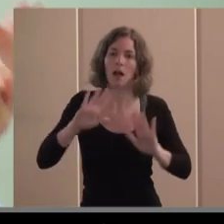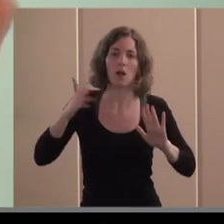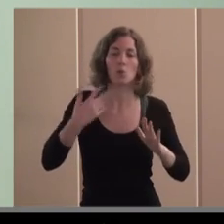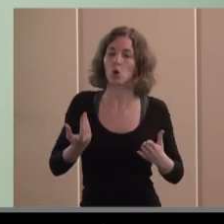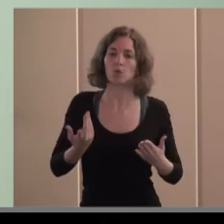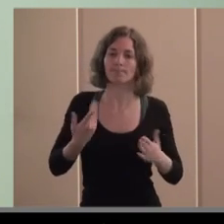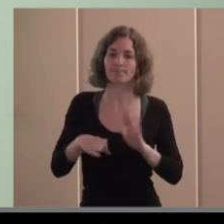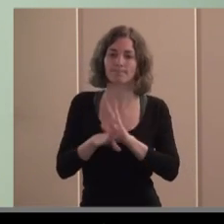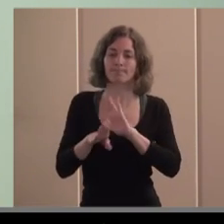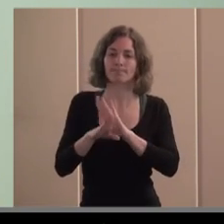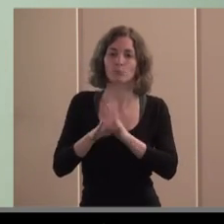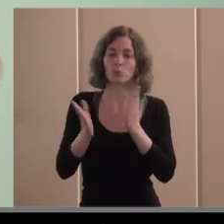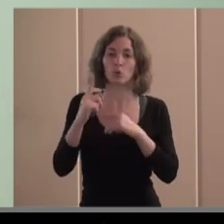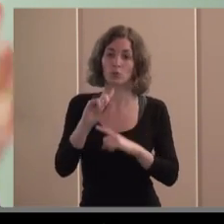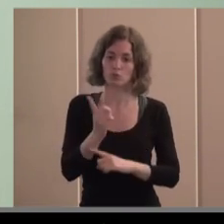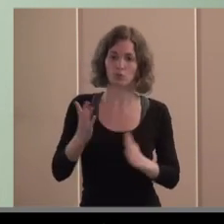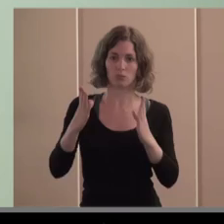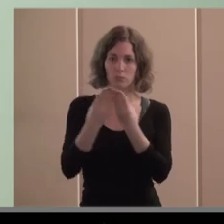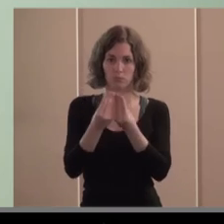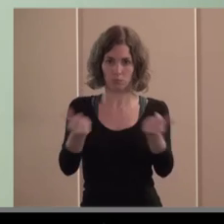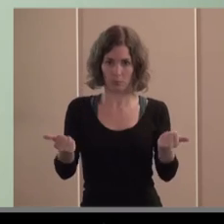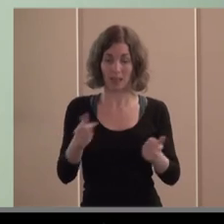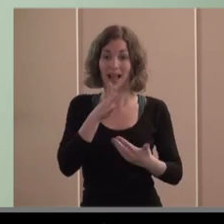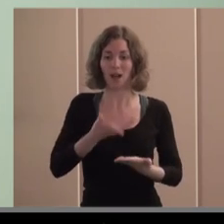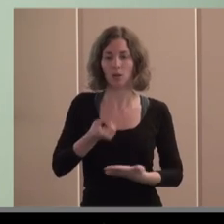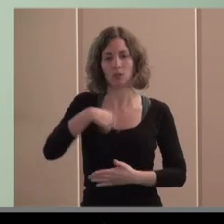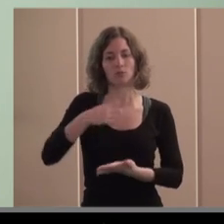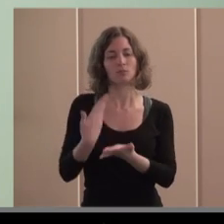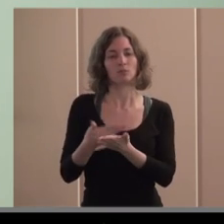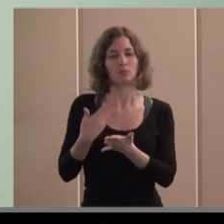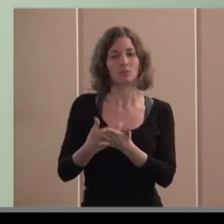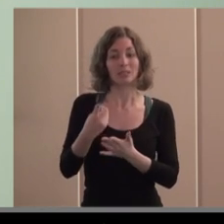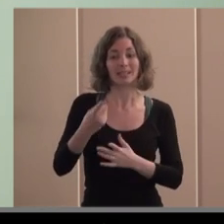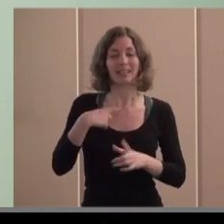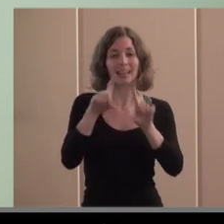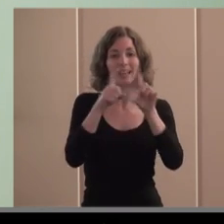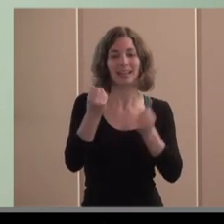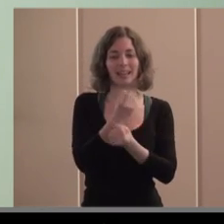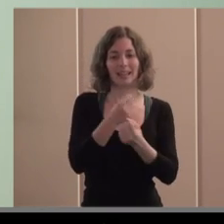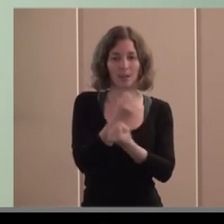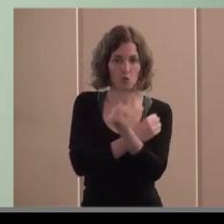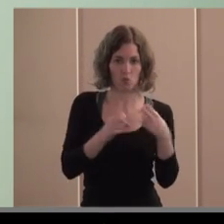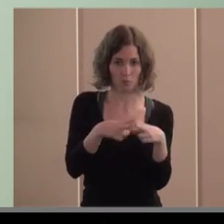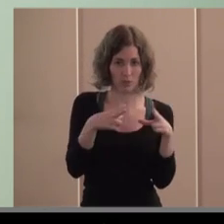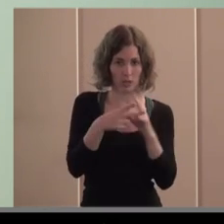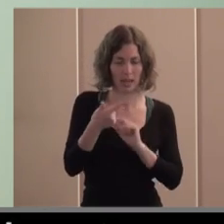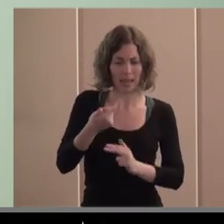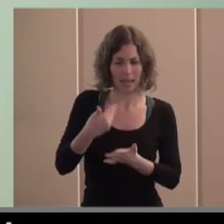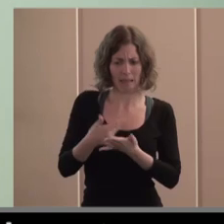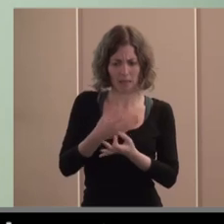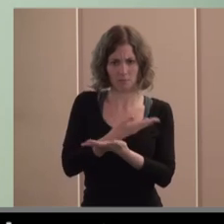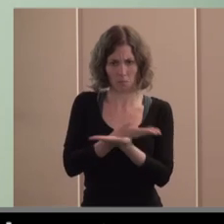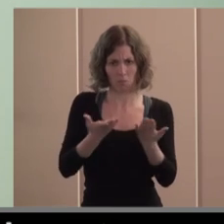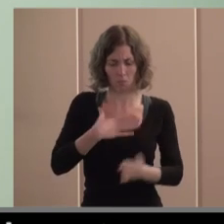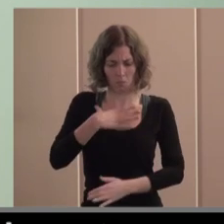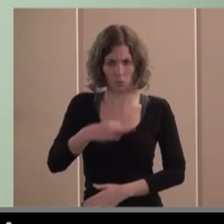es ahora más que nunca cuando debemos demostrar que las empresas de economía social somos actores creíbles en los que se pueda confiar y en